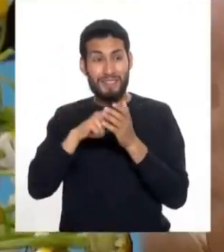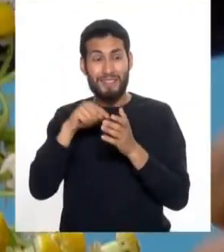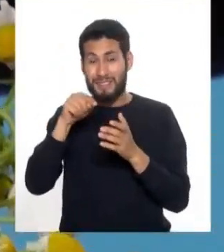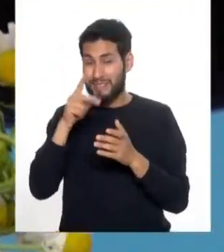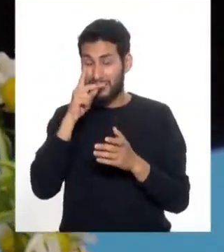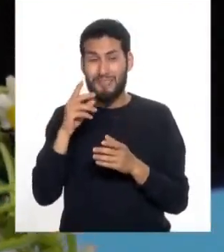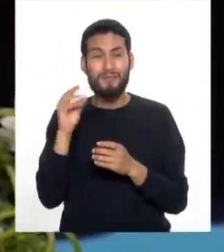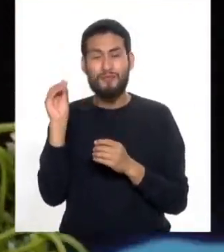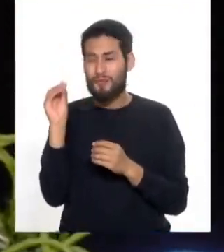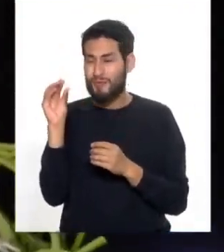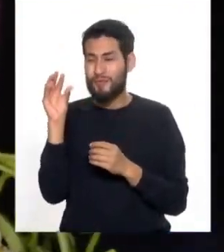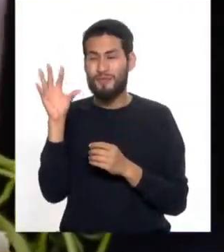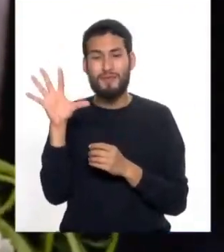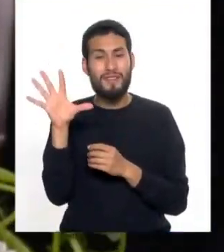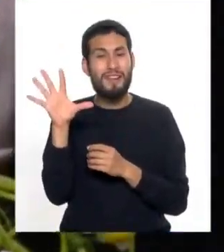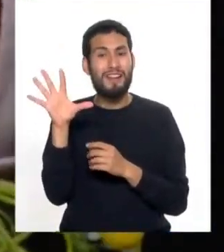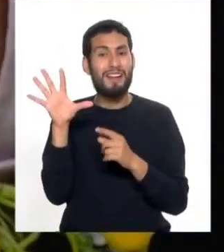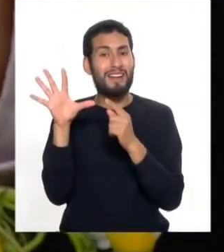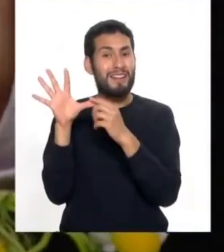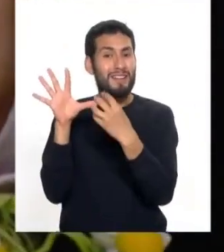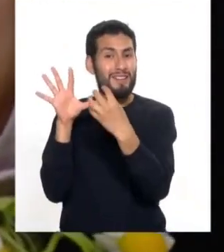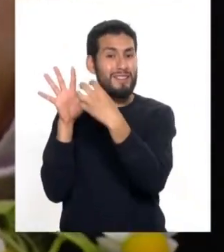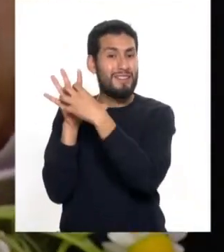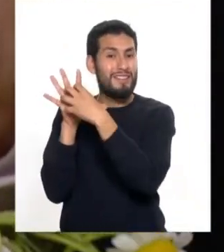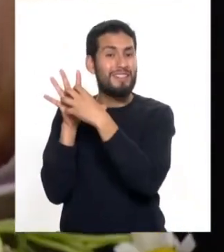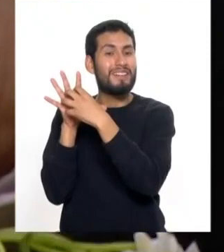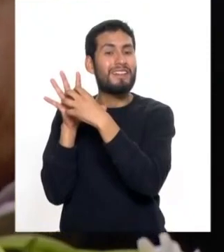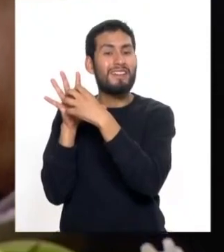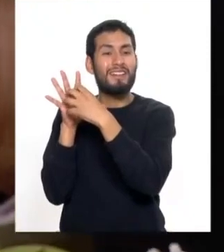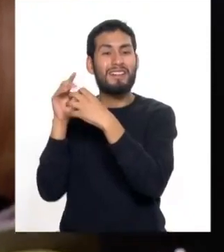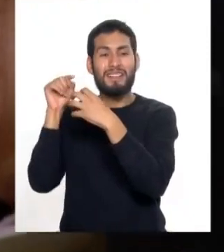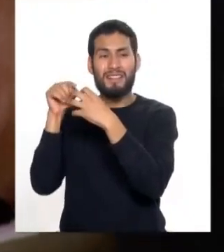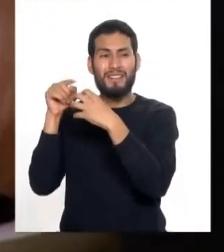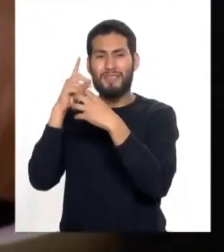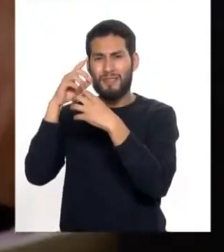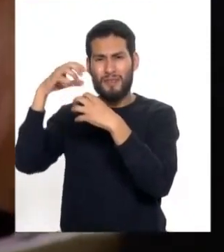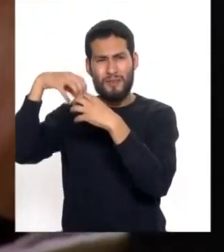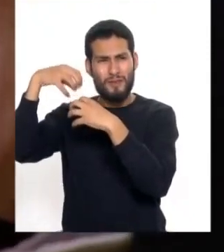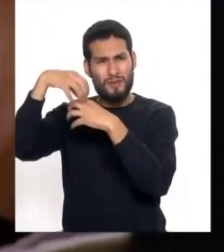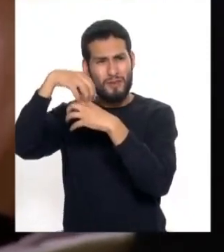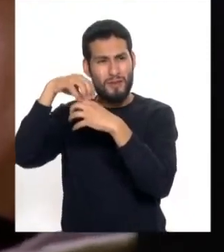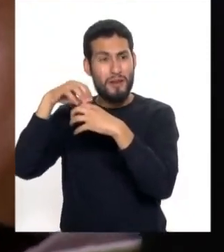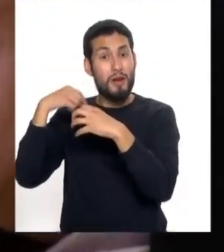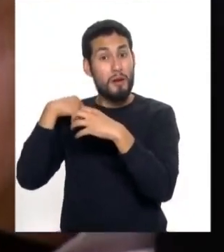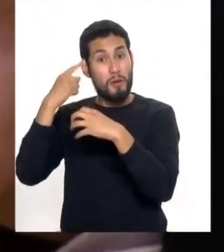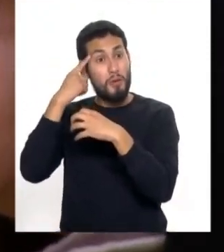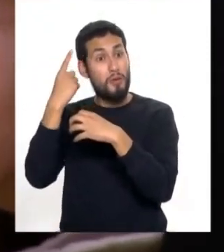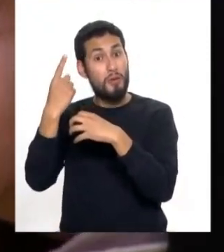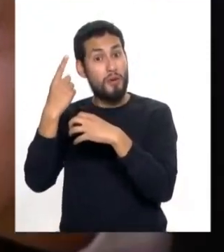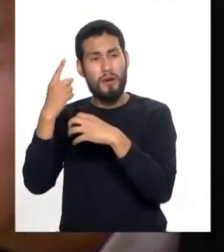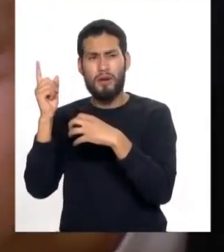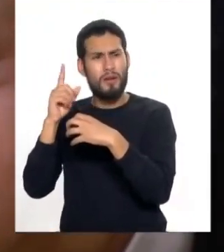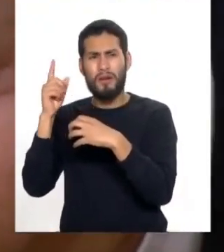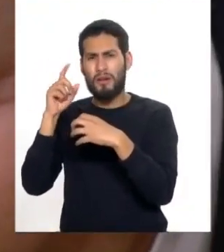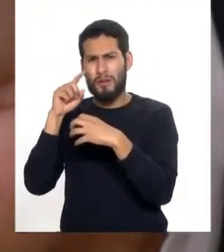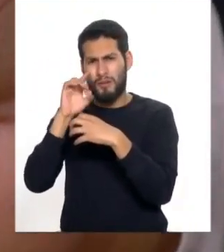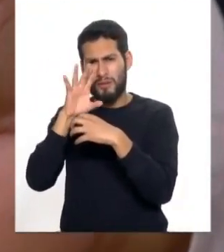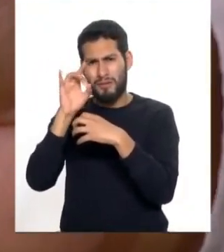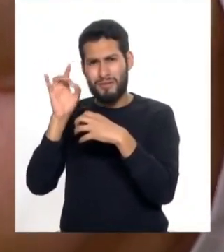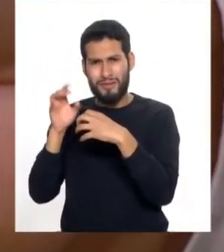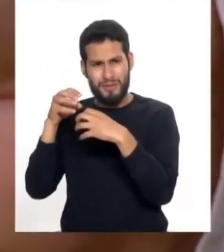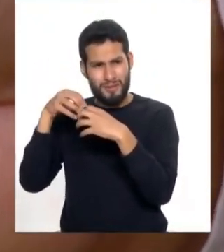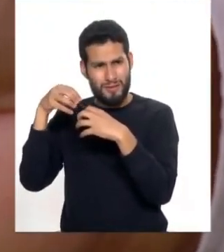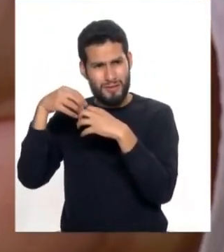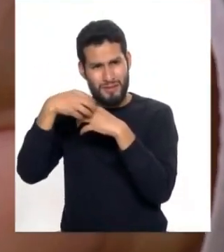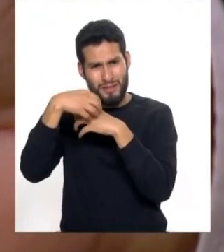aquí la cabezuela de una manzanilla. cientos de flores. Podemos pensar que es una flor. Son cientos las que están aquí.